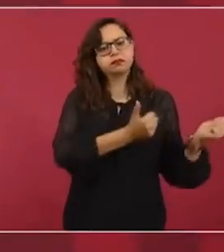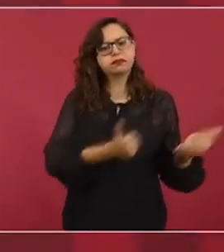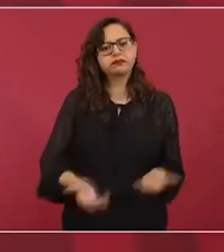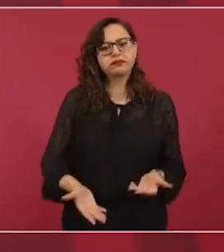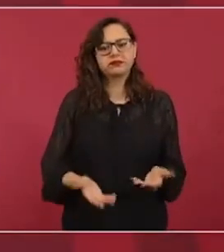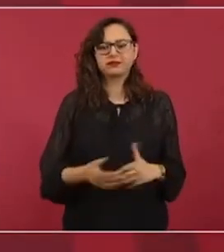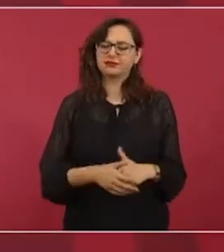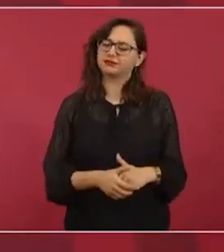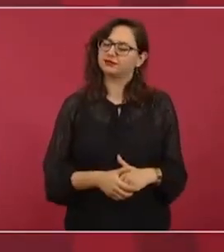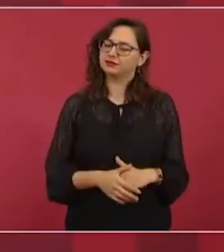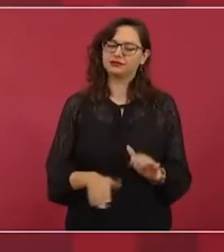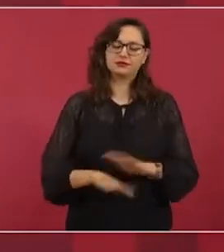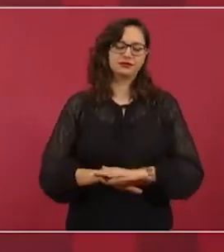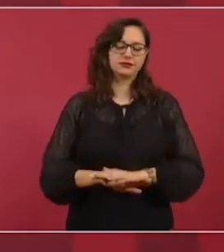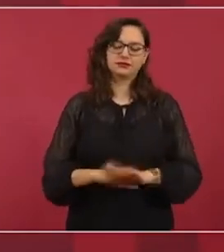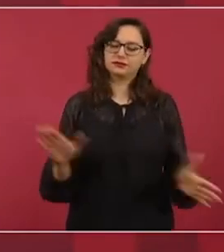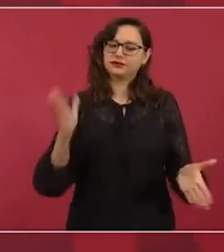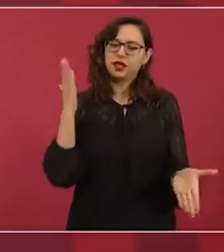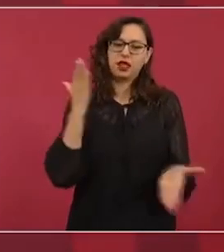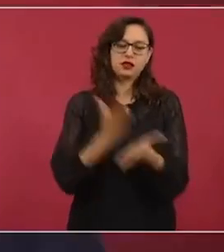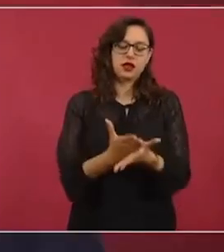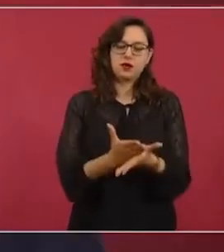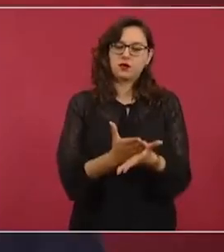Entonces, ya no es lo mismo.